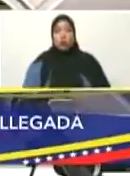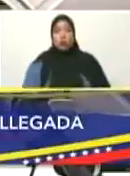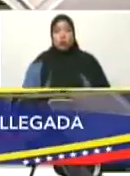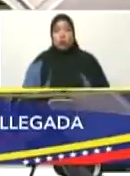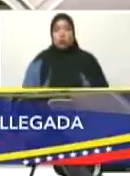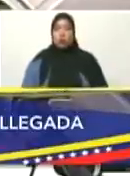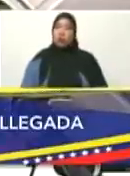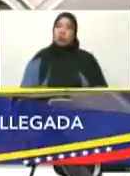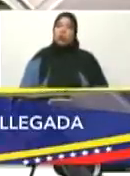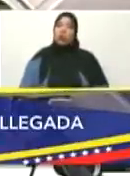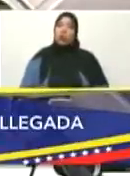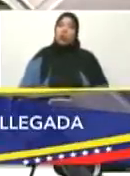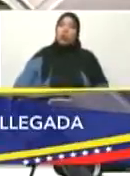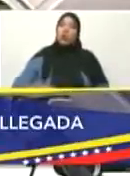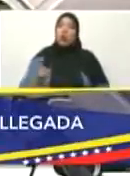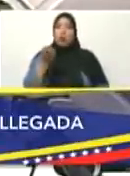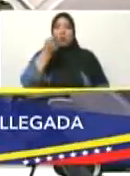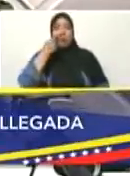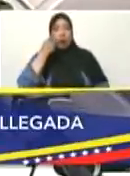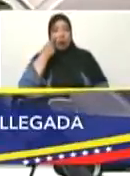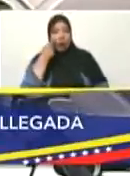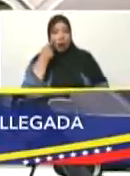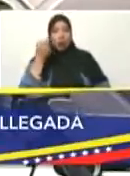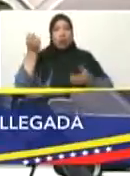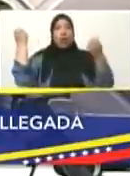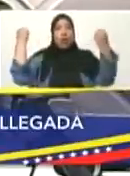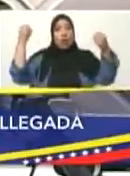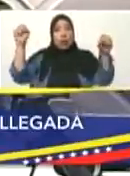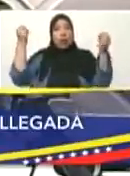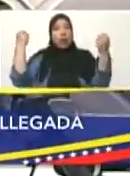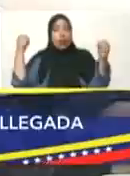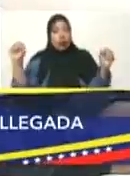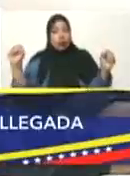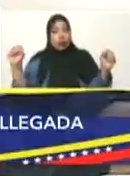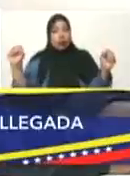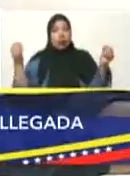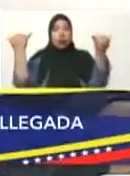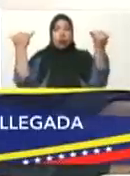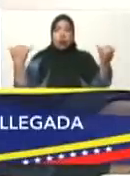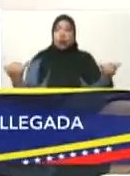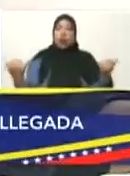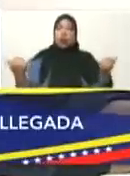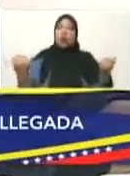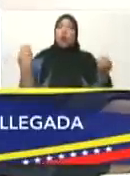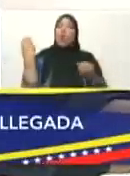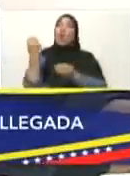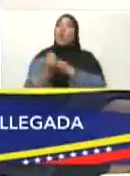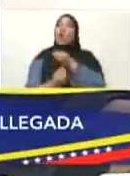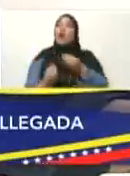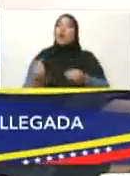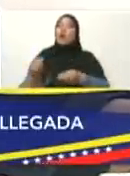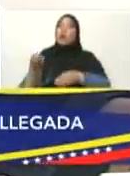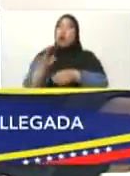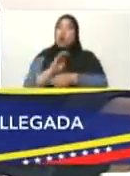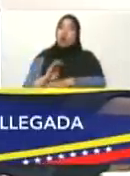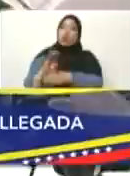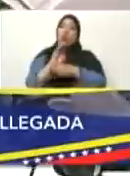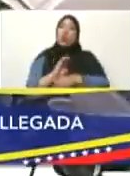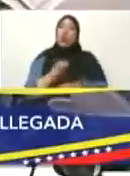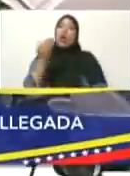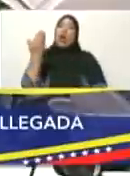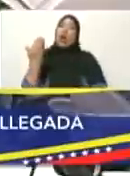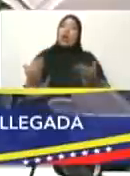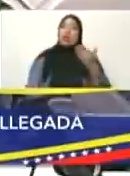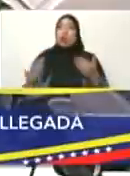Bueno, vamos a estar pendientes del tema eléctrico. Ya hay una estrategia para proteger el servicio eléctrico